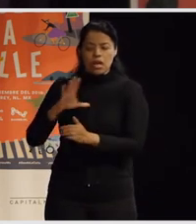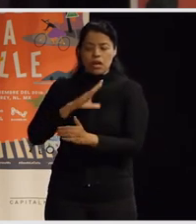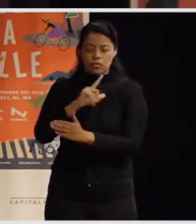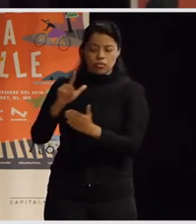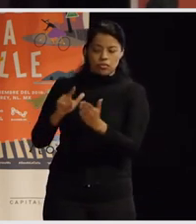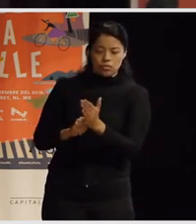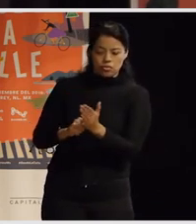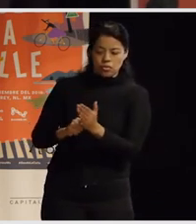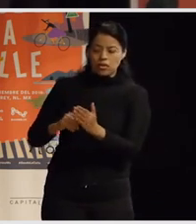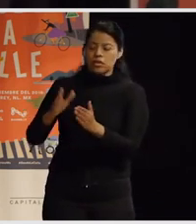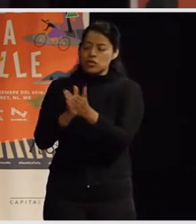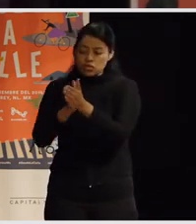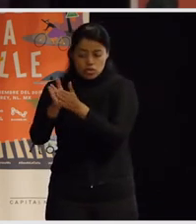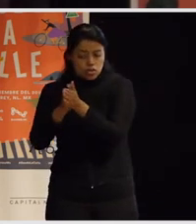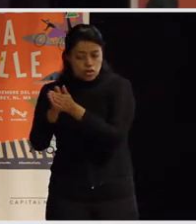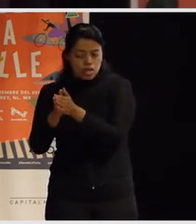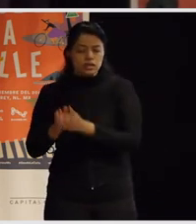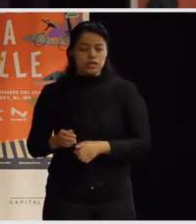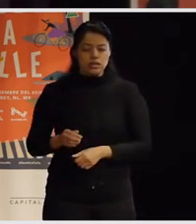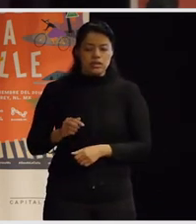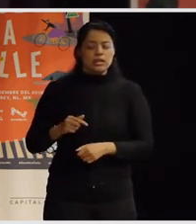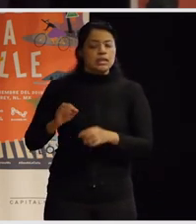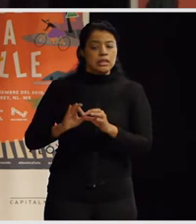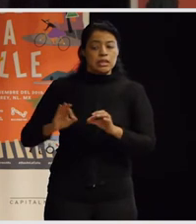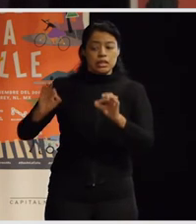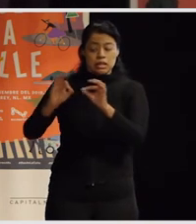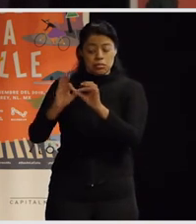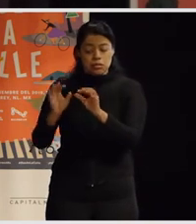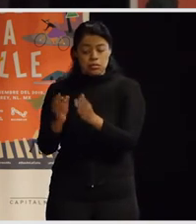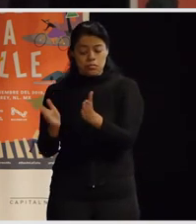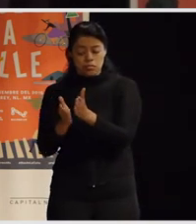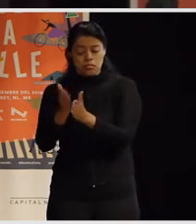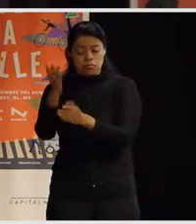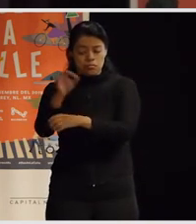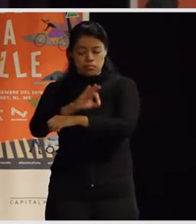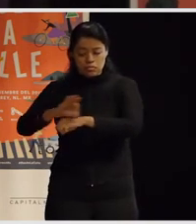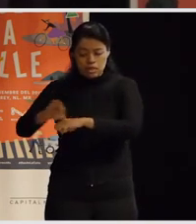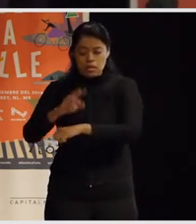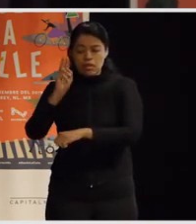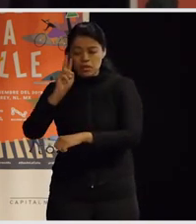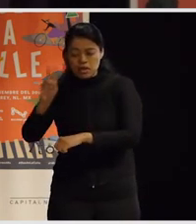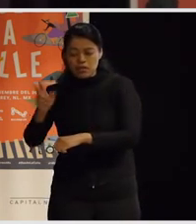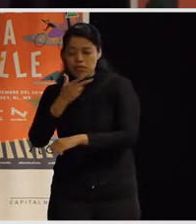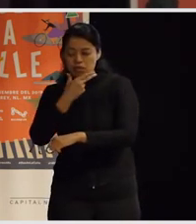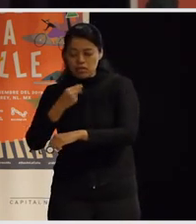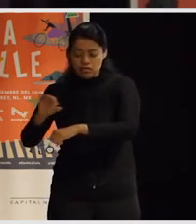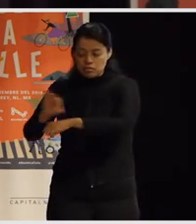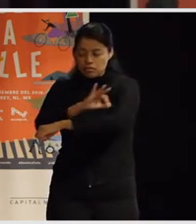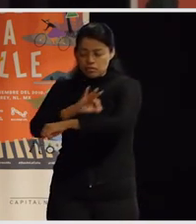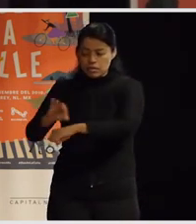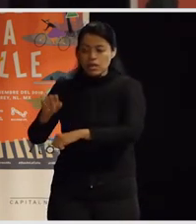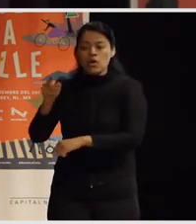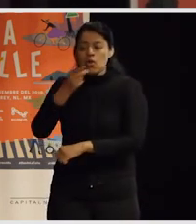que se llama Los Chocolates y la importancia arquitectónica bueno luego van a ver hasta arquitectos etcétera y recientemente